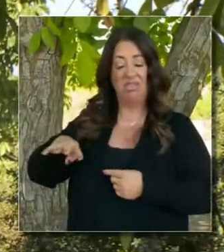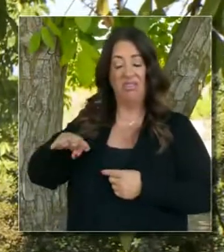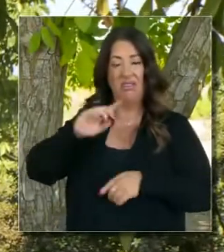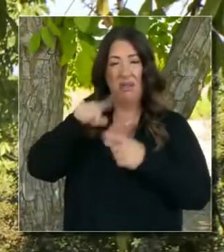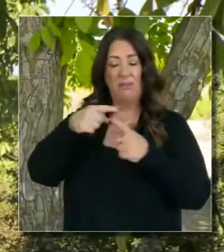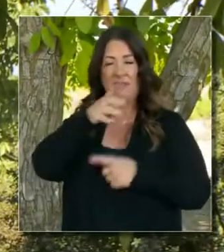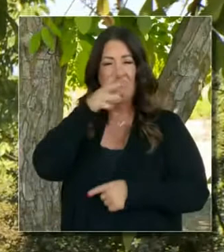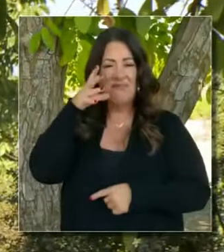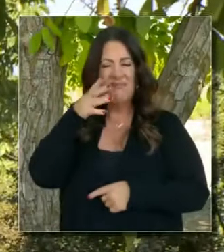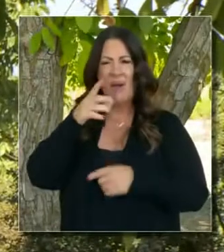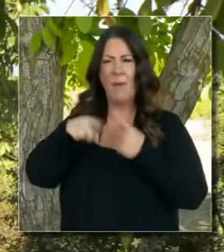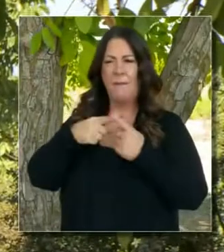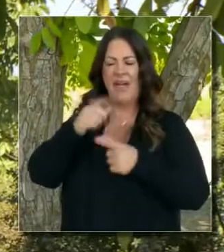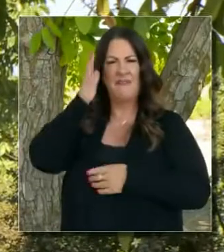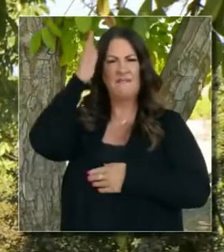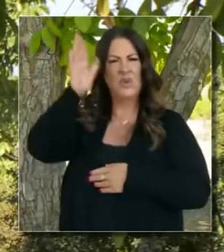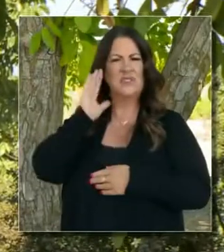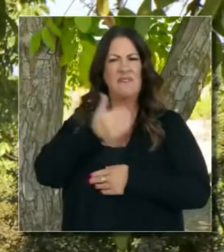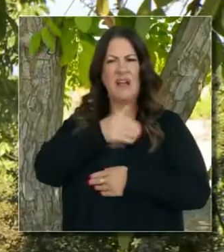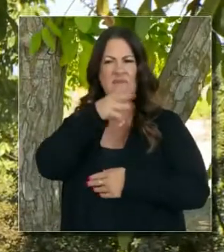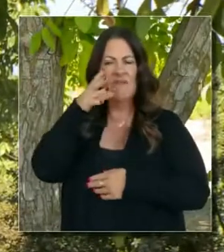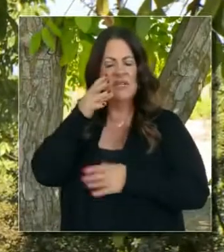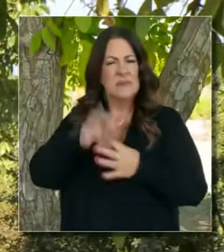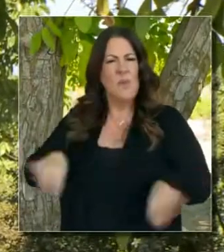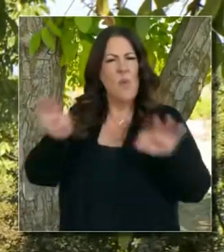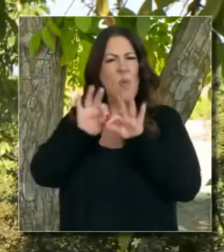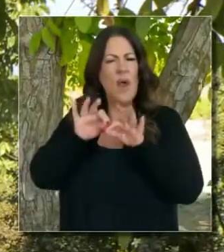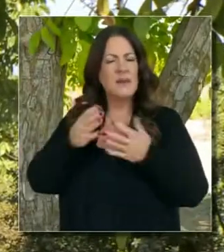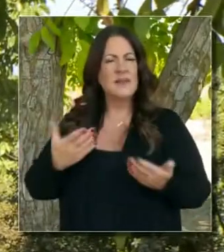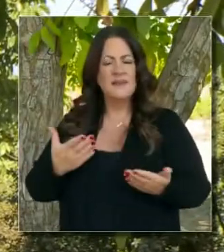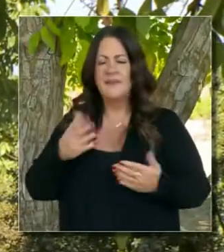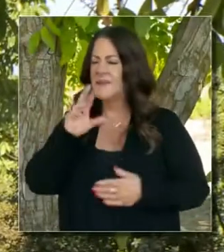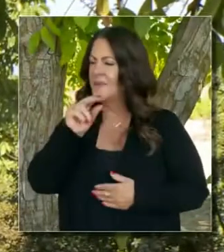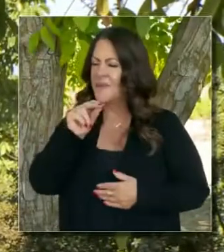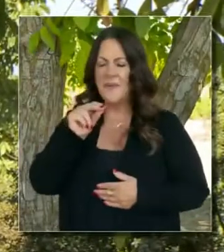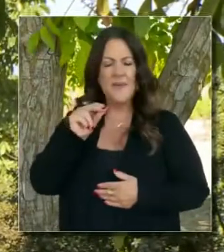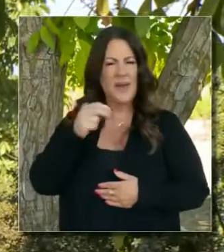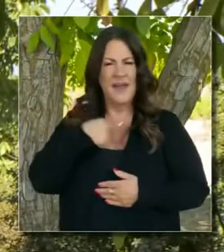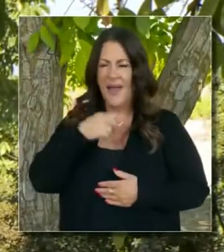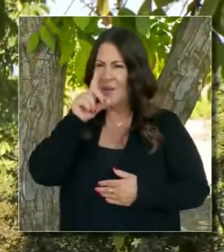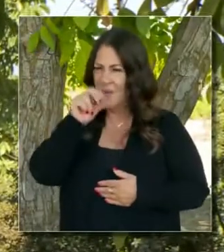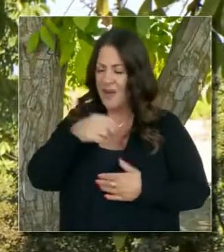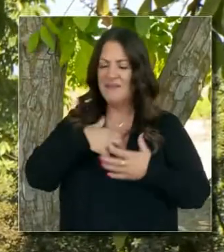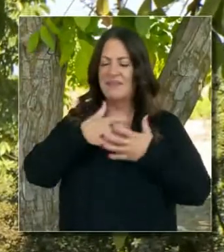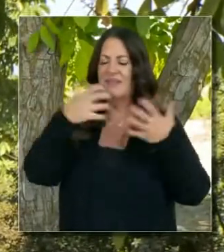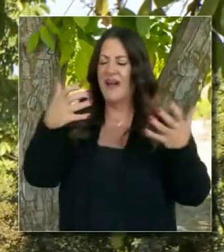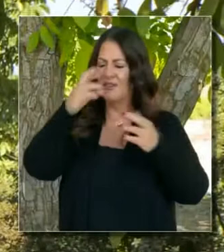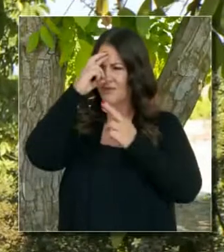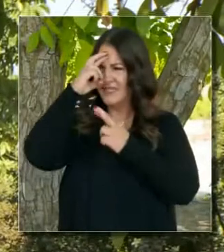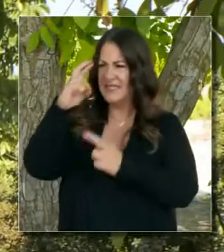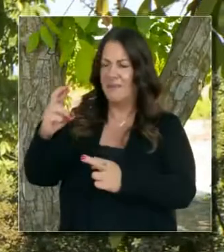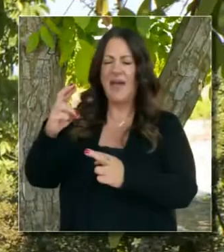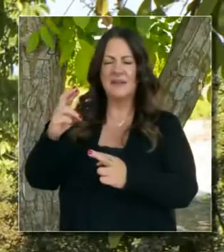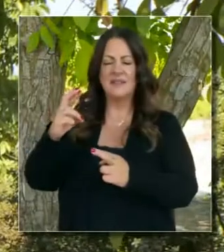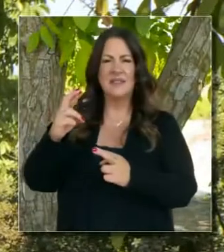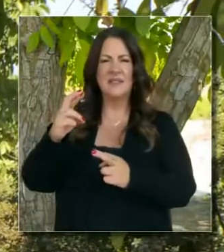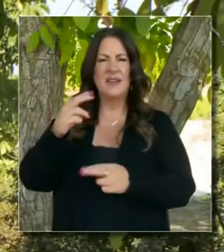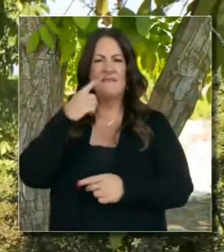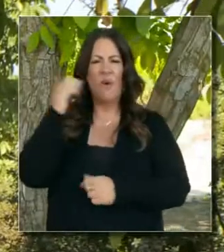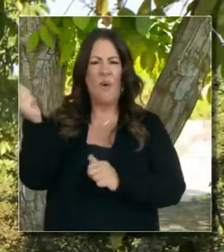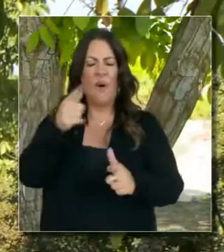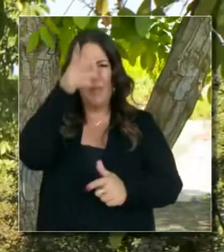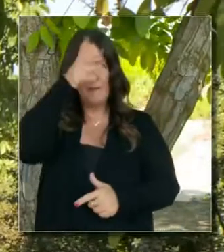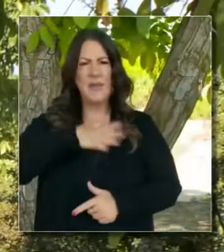agrícola, no vamos a descartar el futuro agrícola en el estado de California. Todo lo contrario. Tenemos un respeto muy profundo